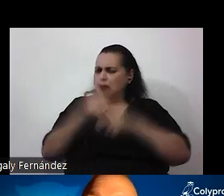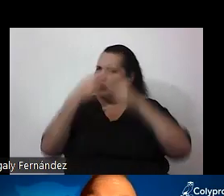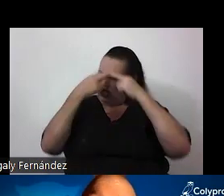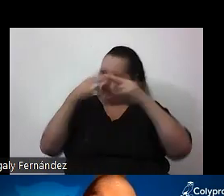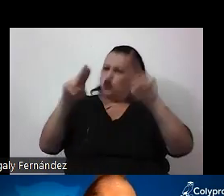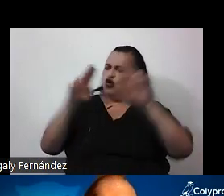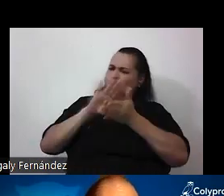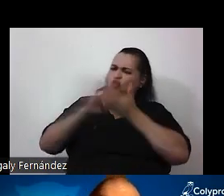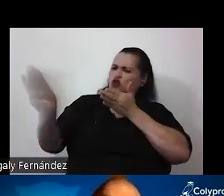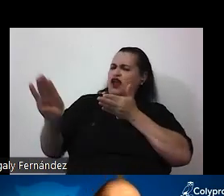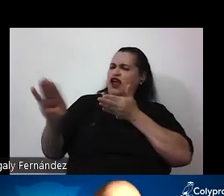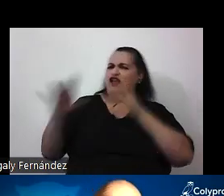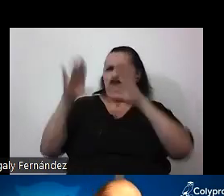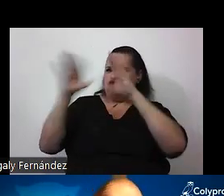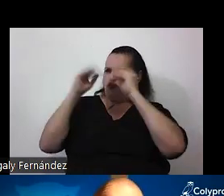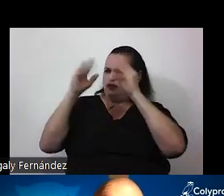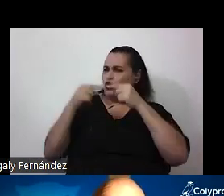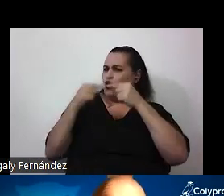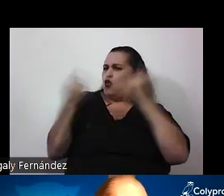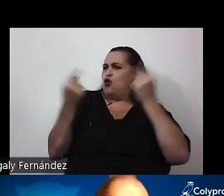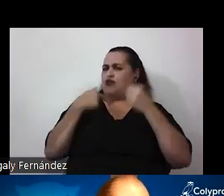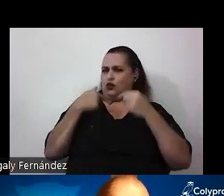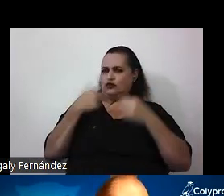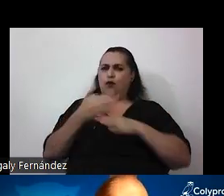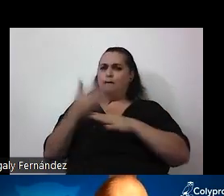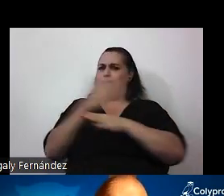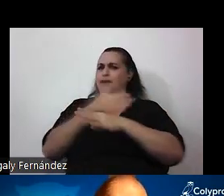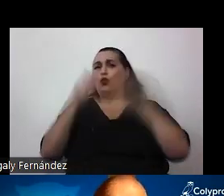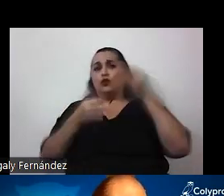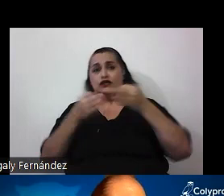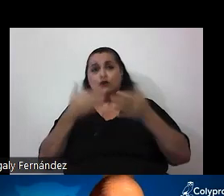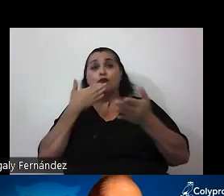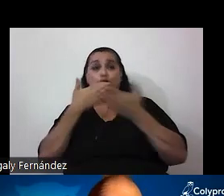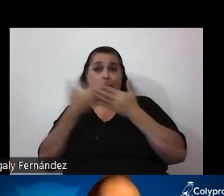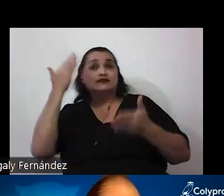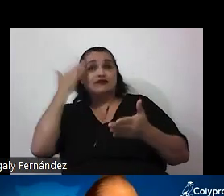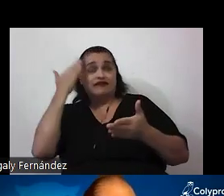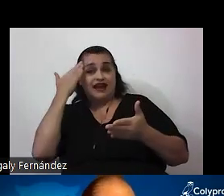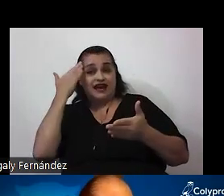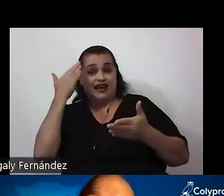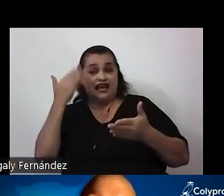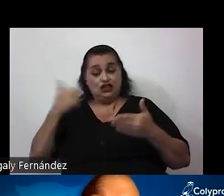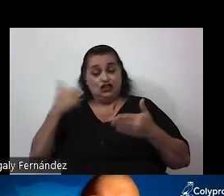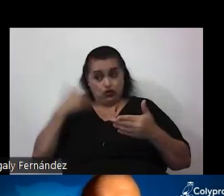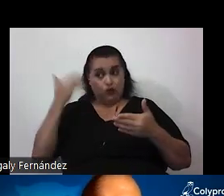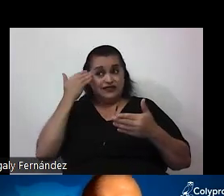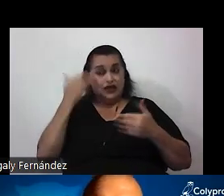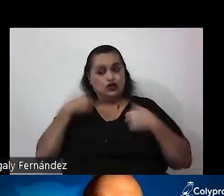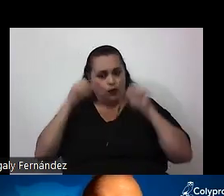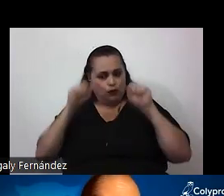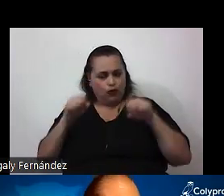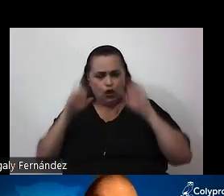contradice nuestros prejuicios ¿sabían eso? es bueno saberlo porque cuando lo sé puedo estar mucho más atento o atenta